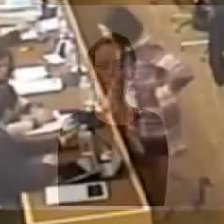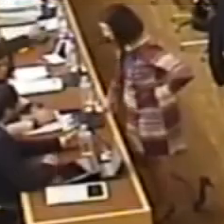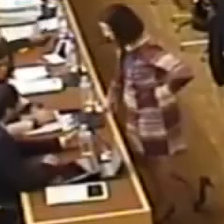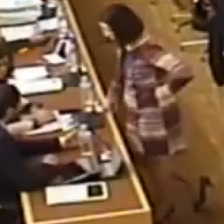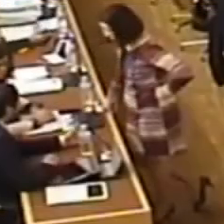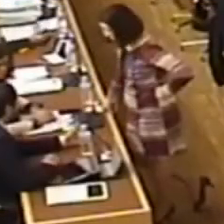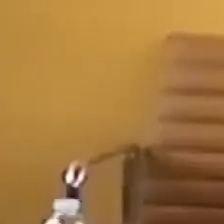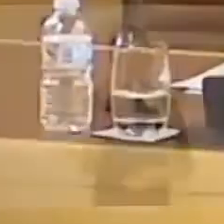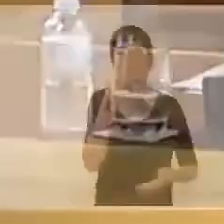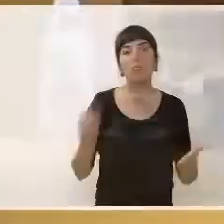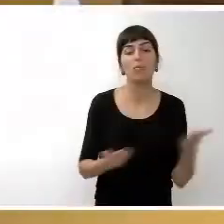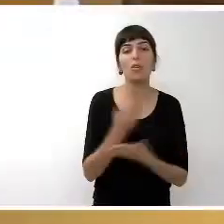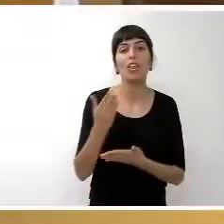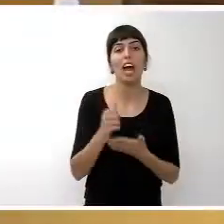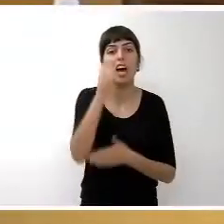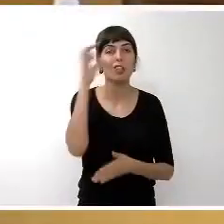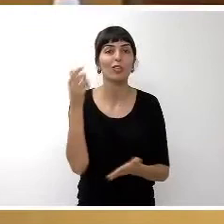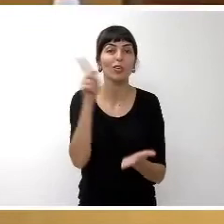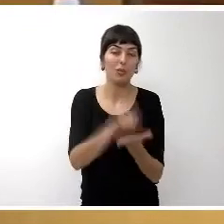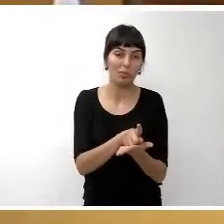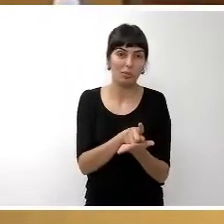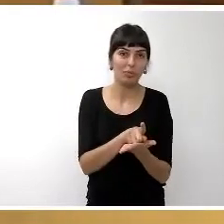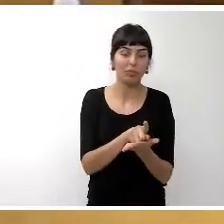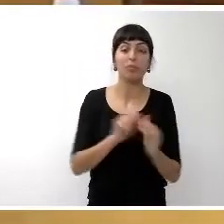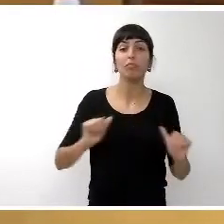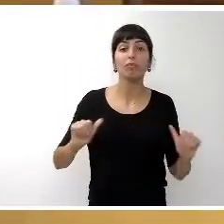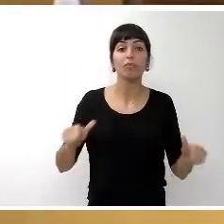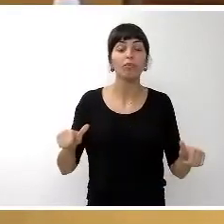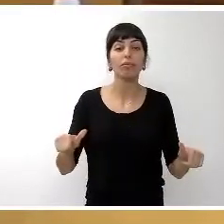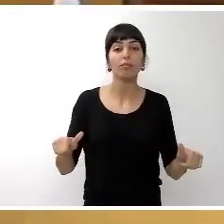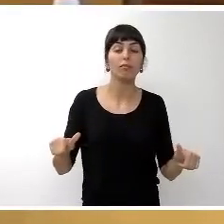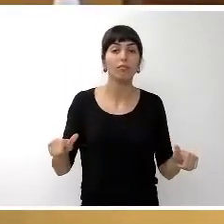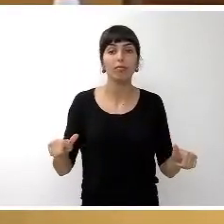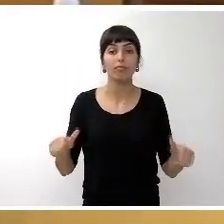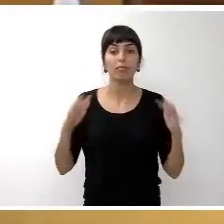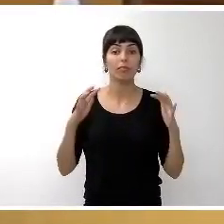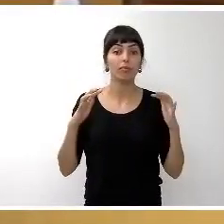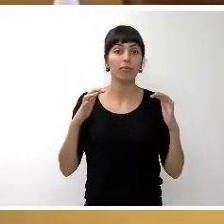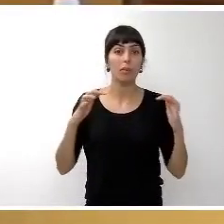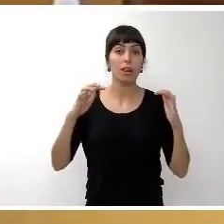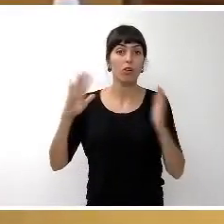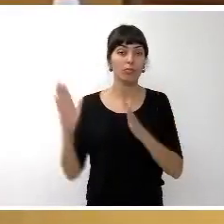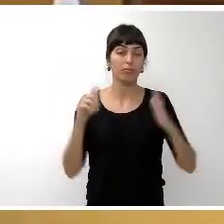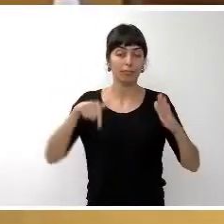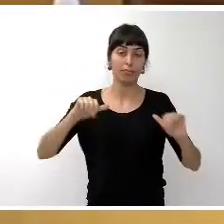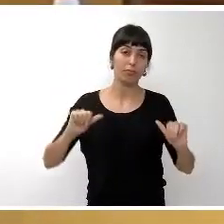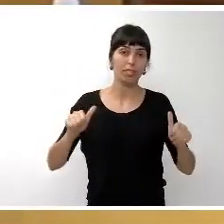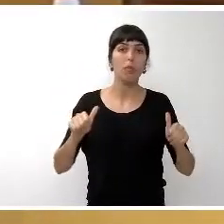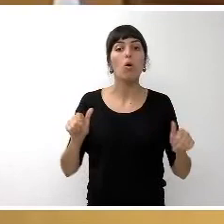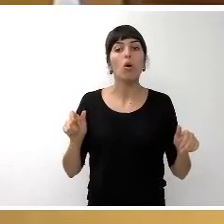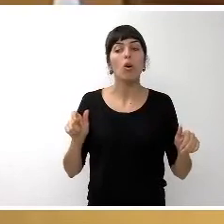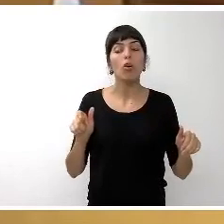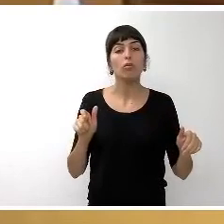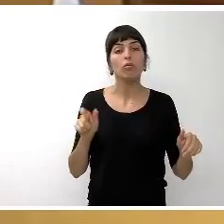Bueno, buenos días a todos de nuevo y a todas. Empezamos la sesión del Pleno con una Junta General